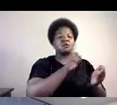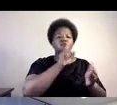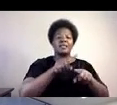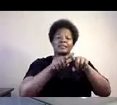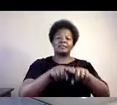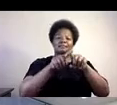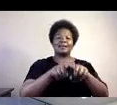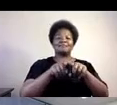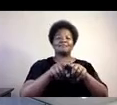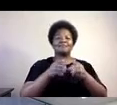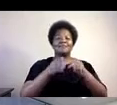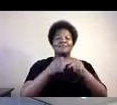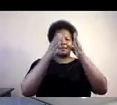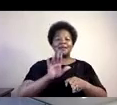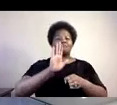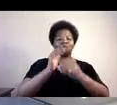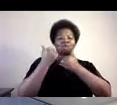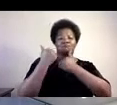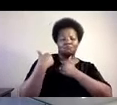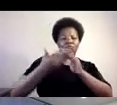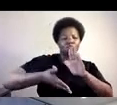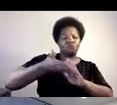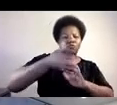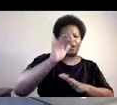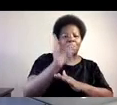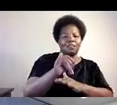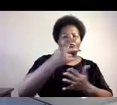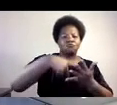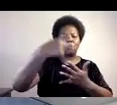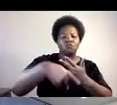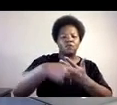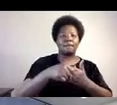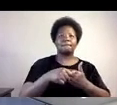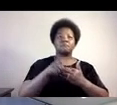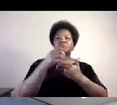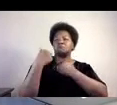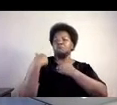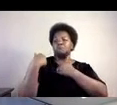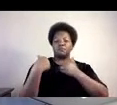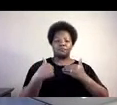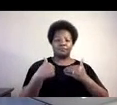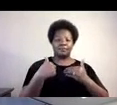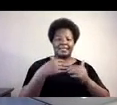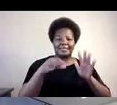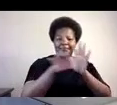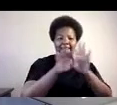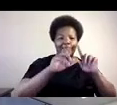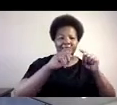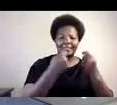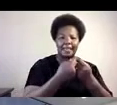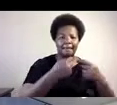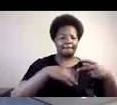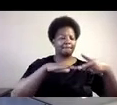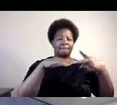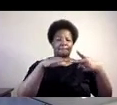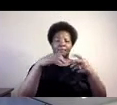específicamente para individuos que están manejando todos los servicios como a un equipo,